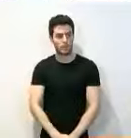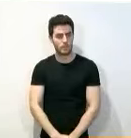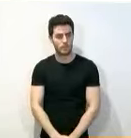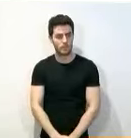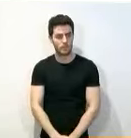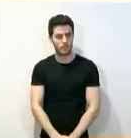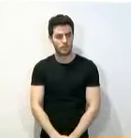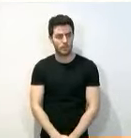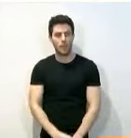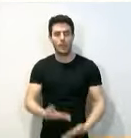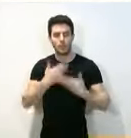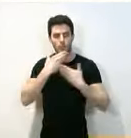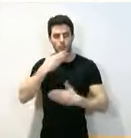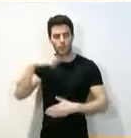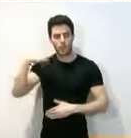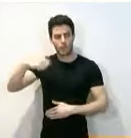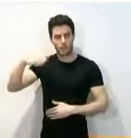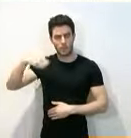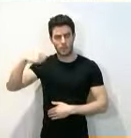Muchas gracias, presidente.